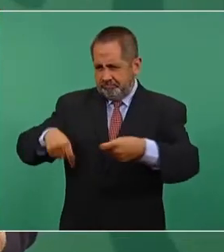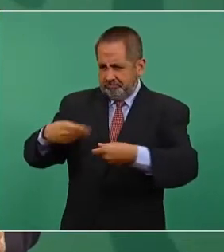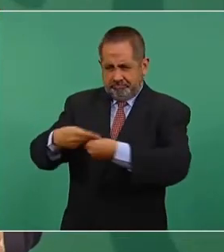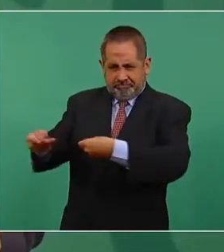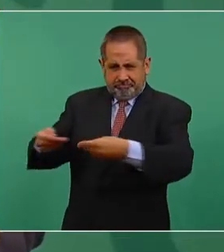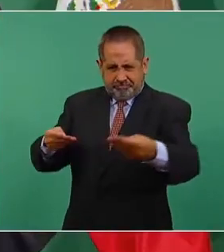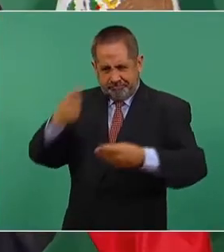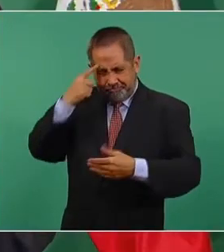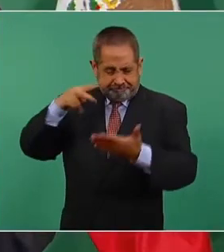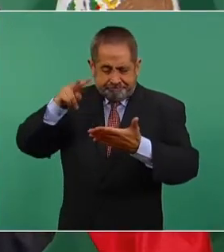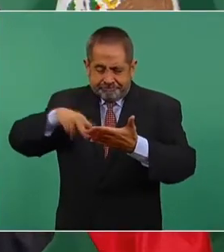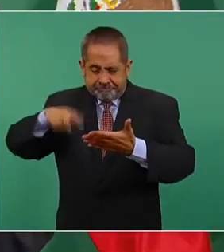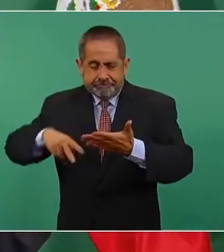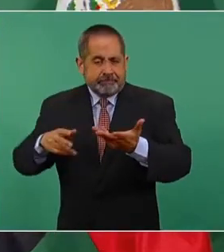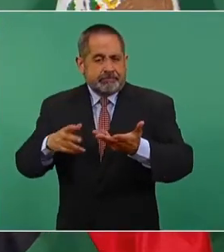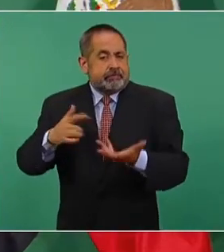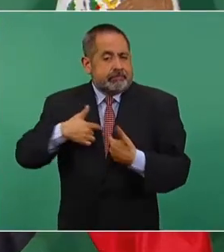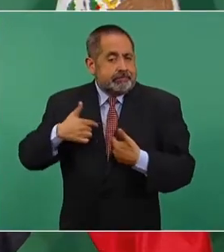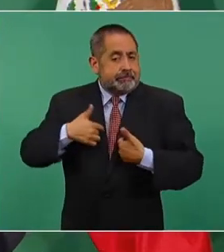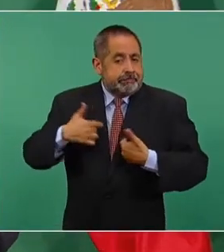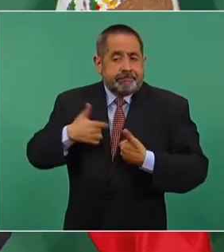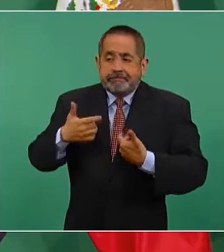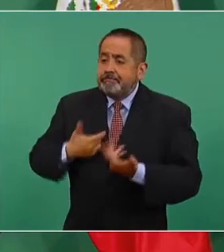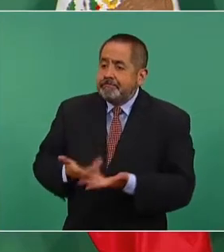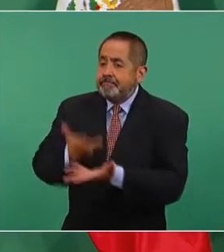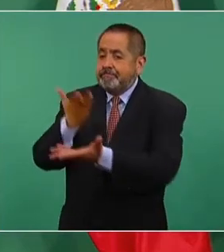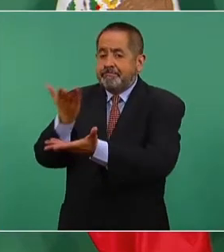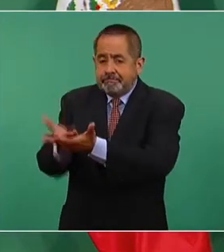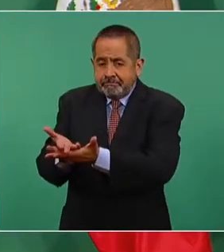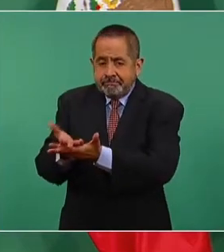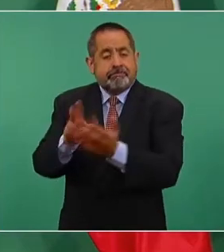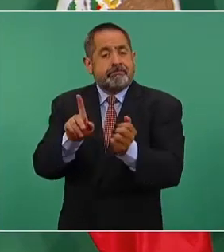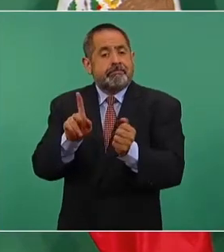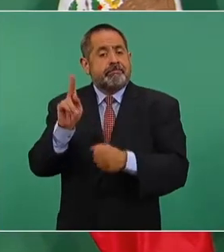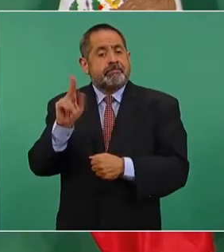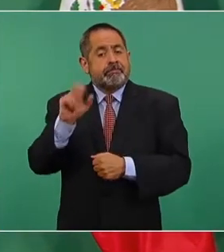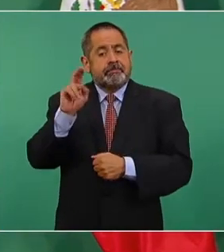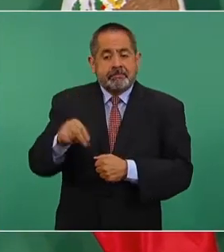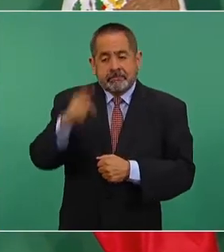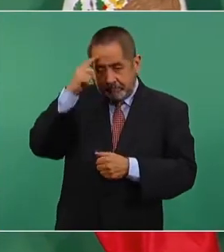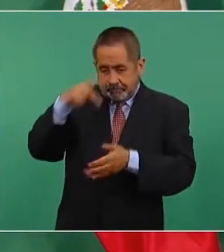porque estoy ahí proponiendo una estrategia